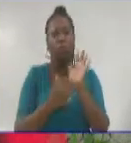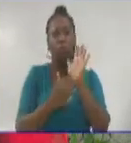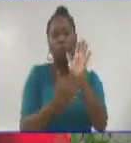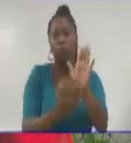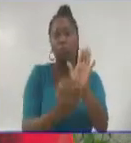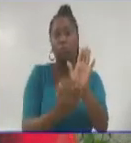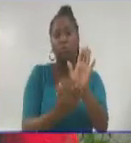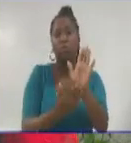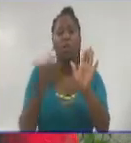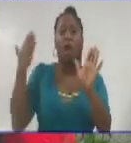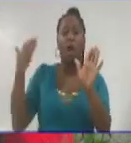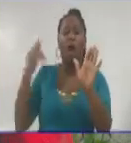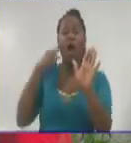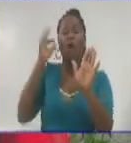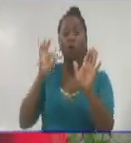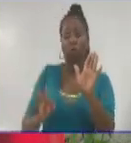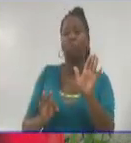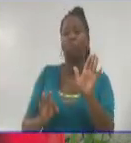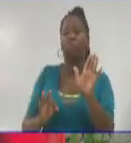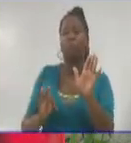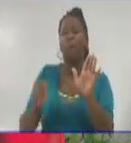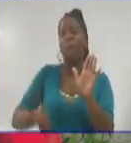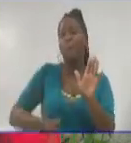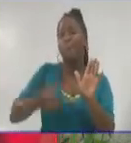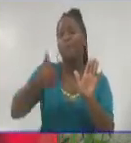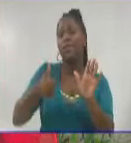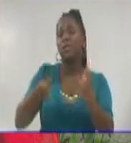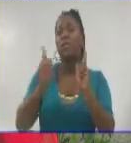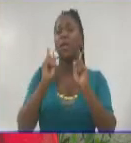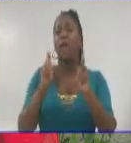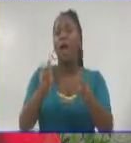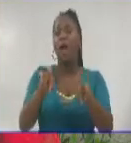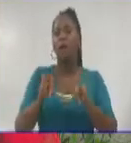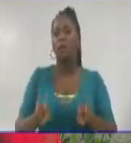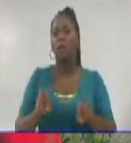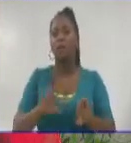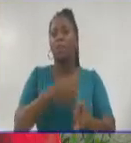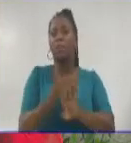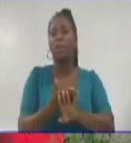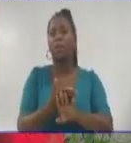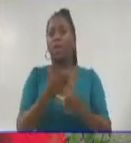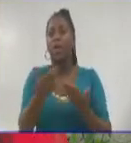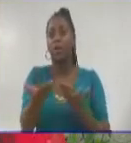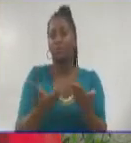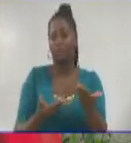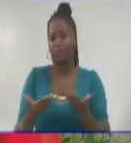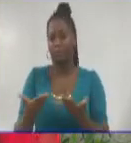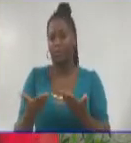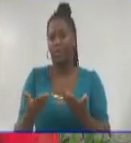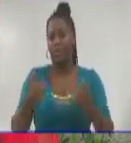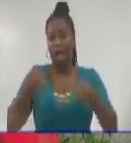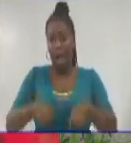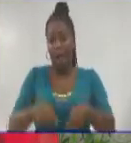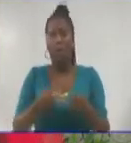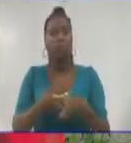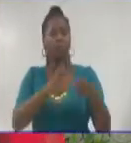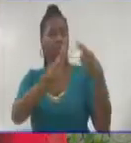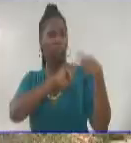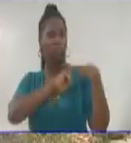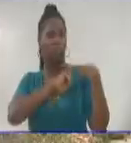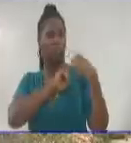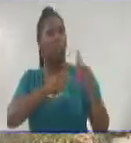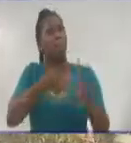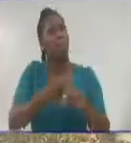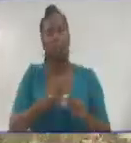como está establecido al presidente de la Asamblea para su posterior destino y creo que la responsabilidad es mucho